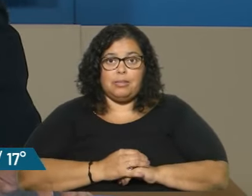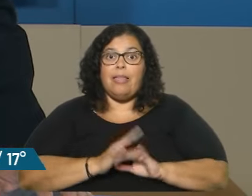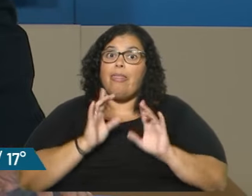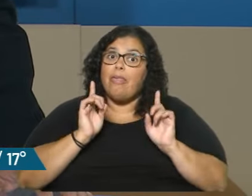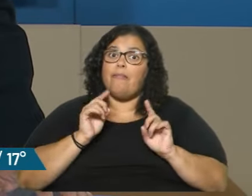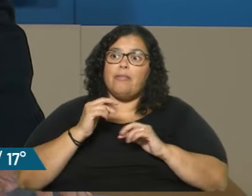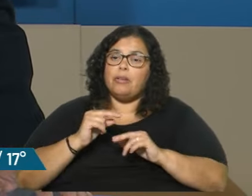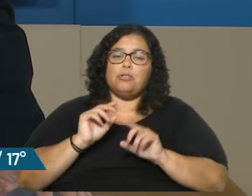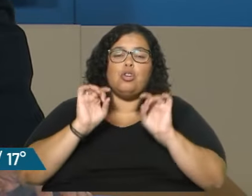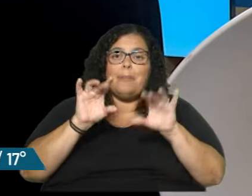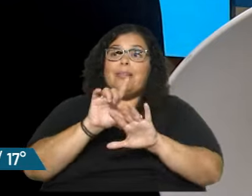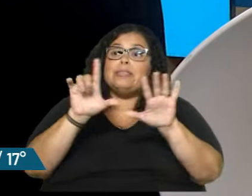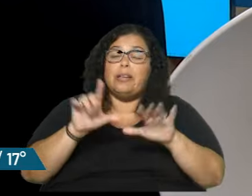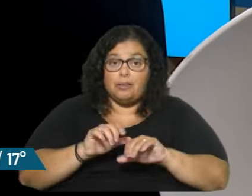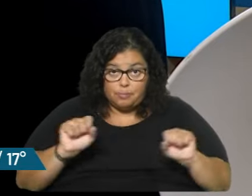con 7.